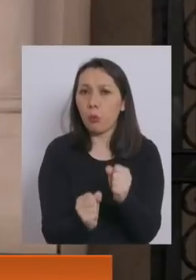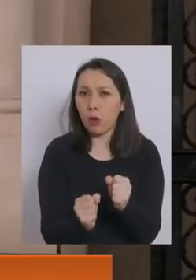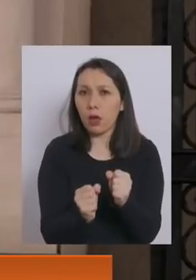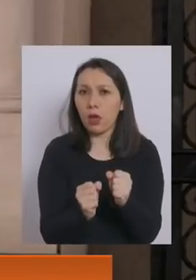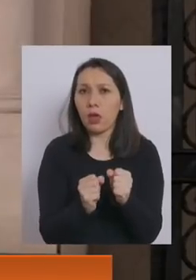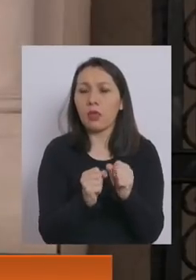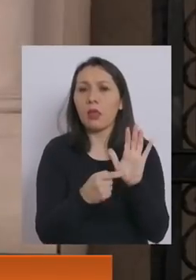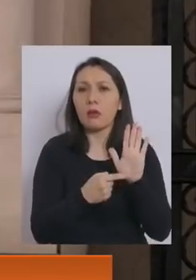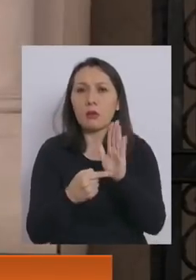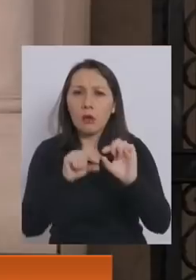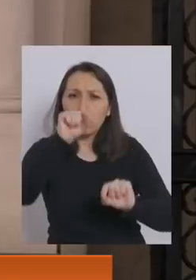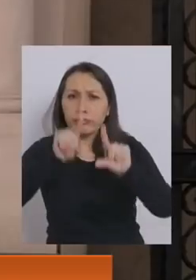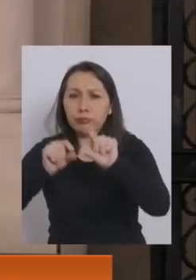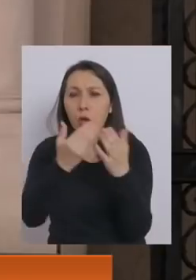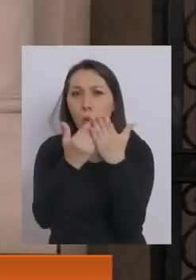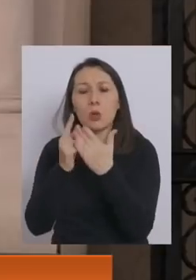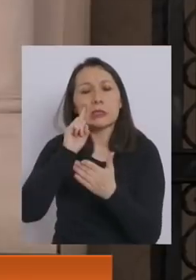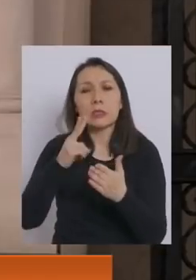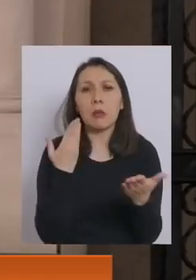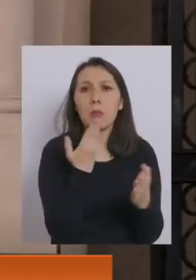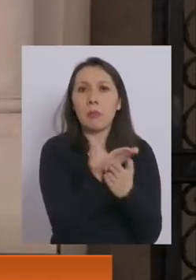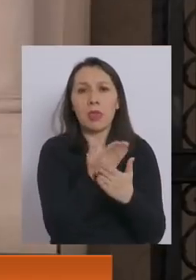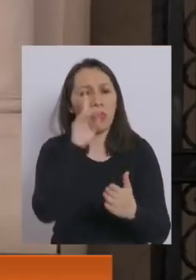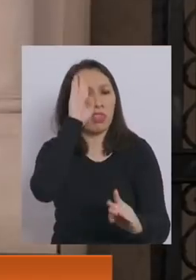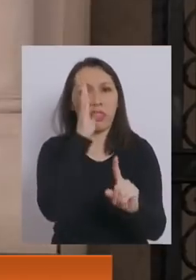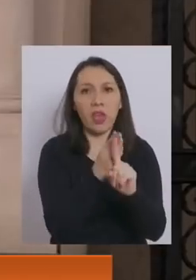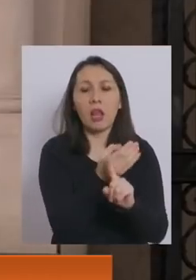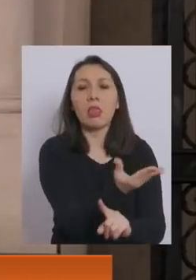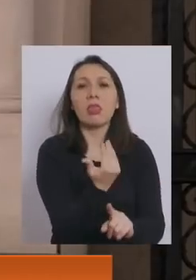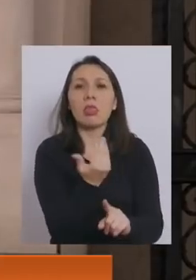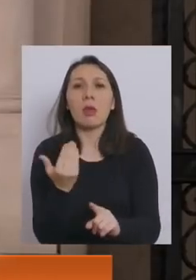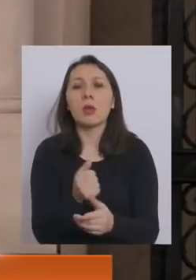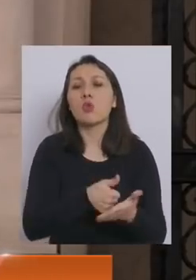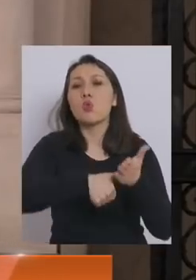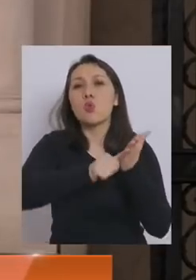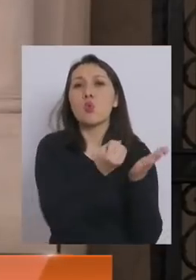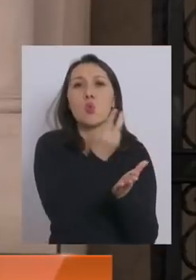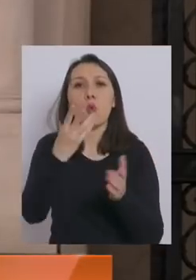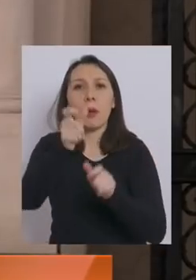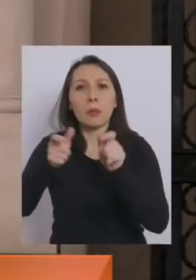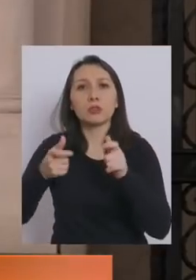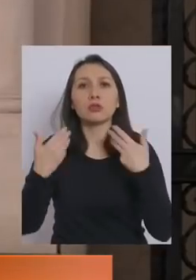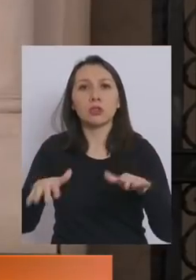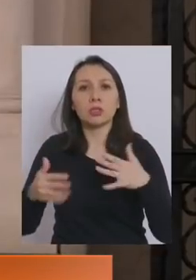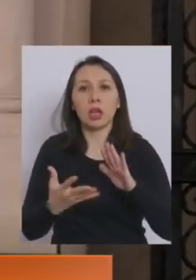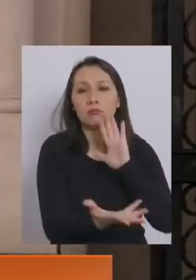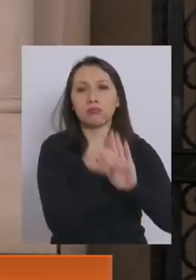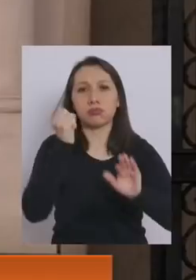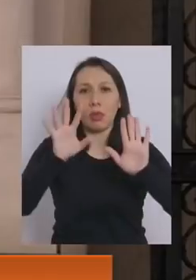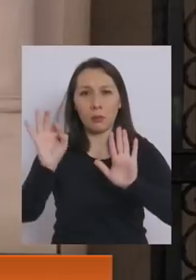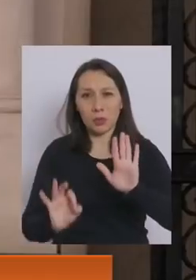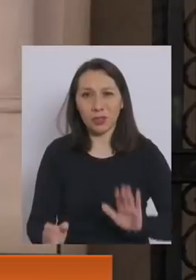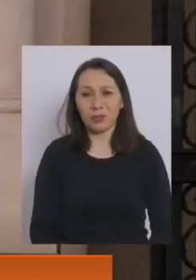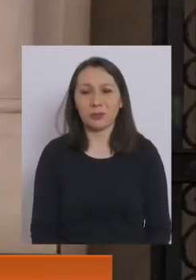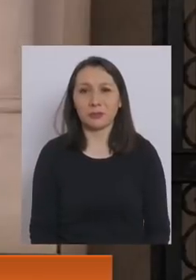las modelaciones estadísticas sin recurrir derechamente a pedir el RUT de las personas que retiraron el 10%?